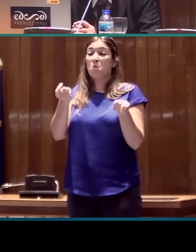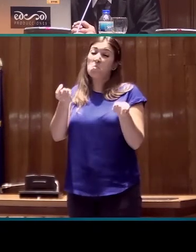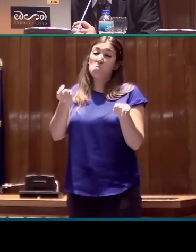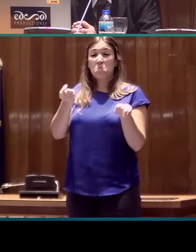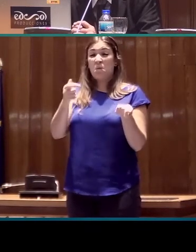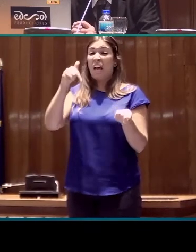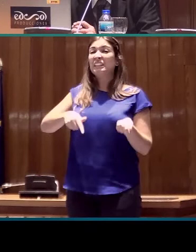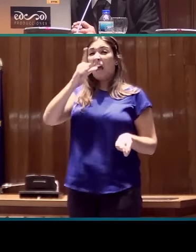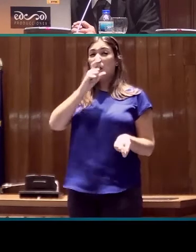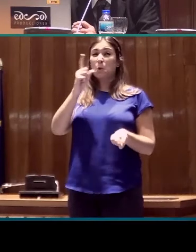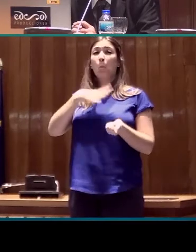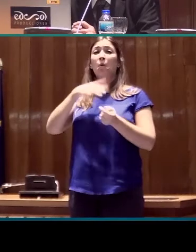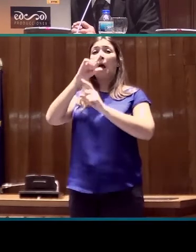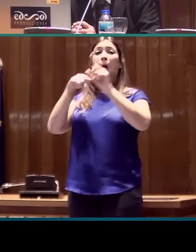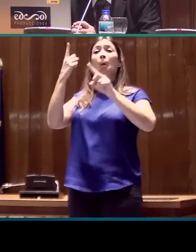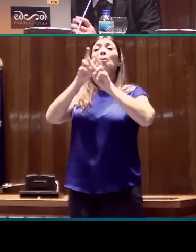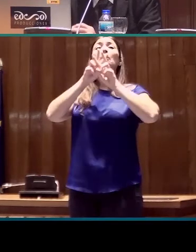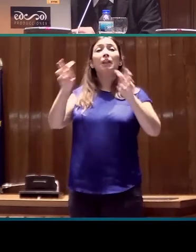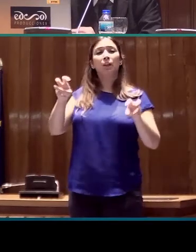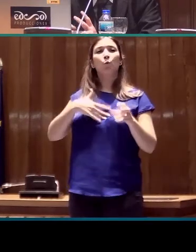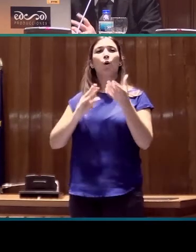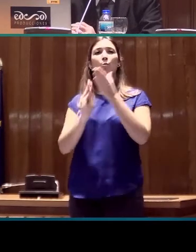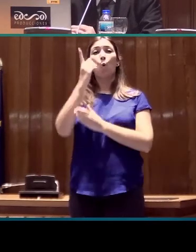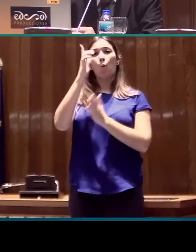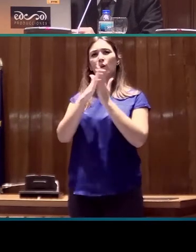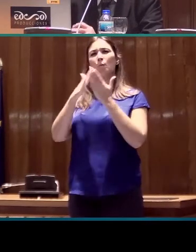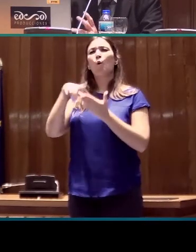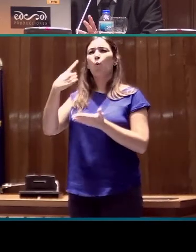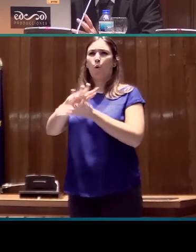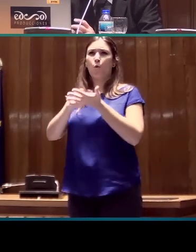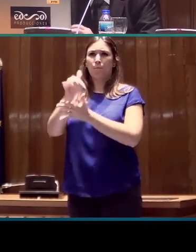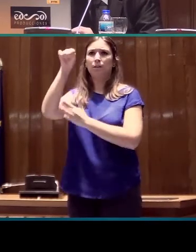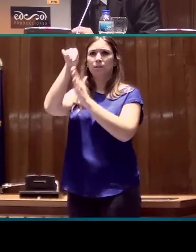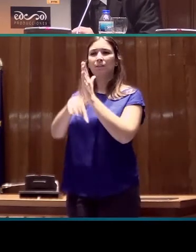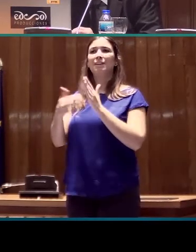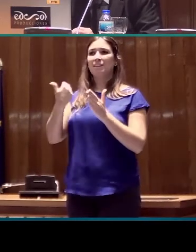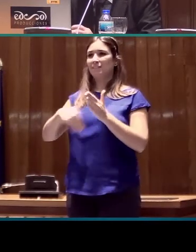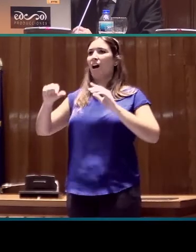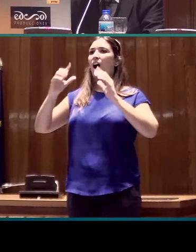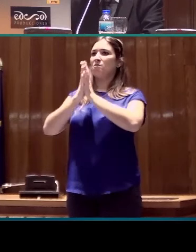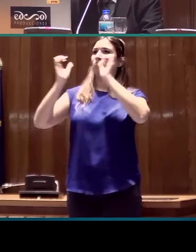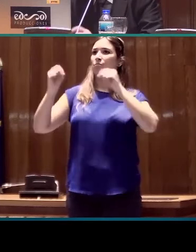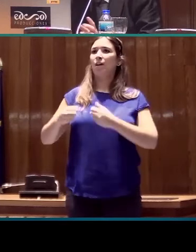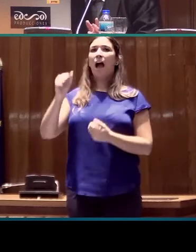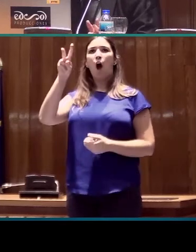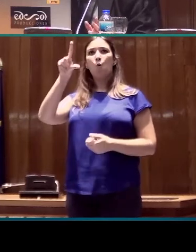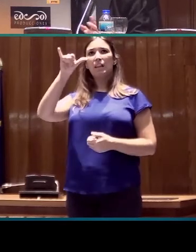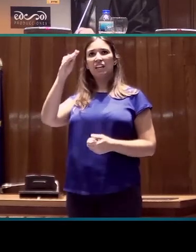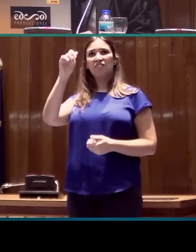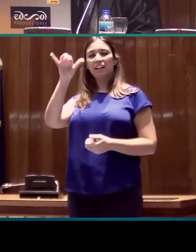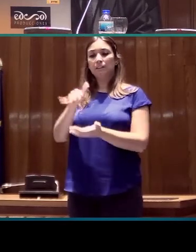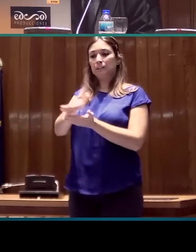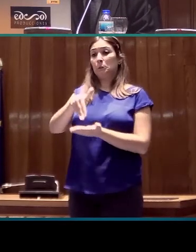salga este mismo año, pero a principios del año que viene, en un libro al que luego me referiré, que ya tenemos contratado con Nau Gibres, y